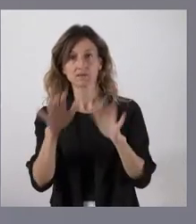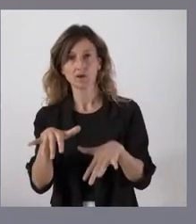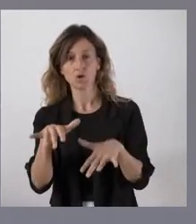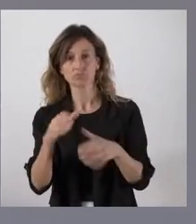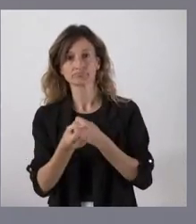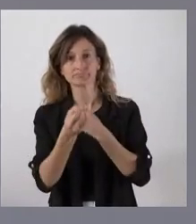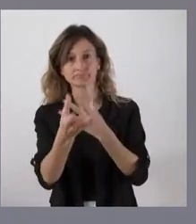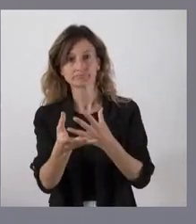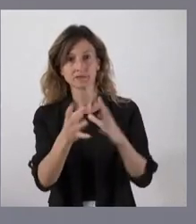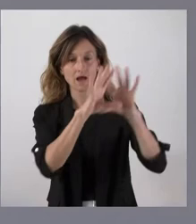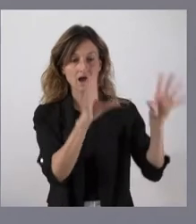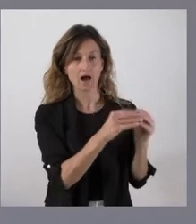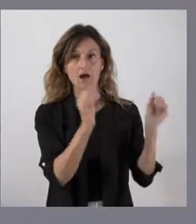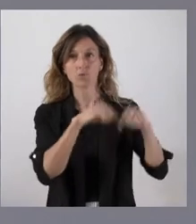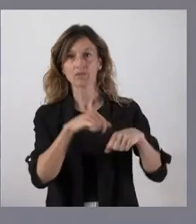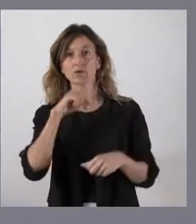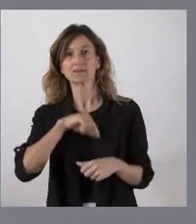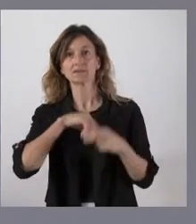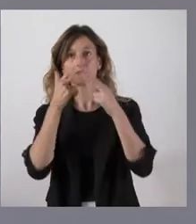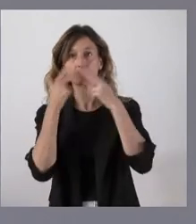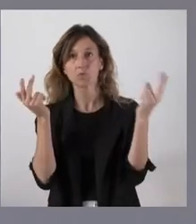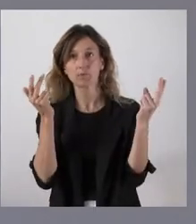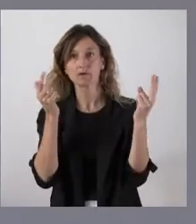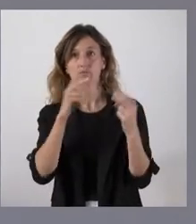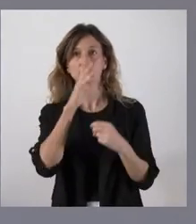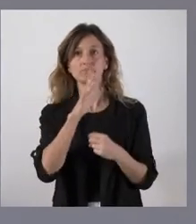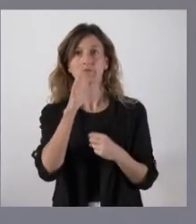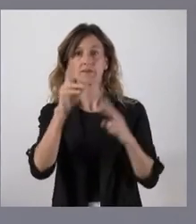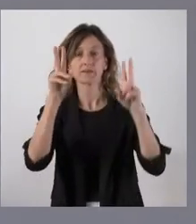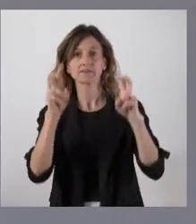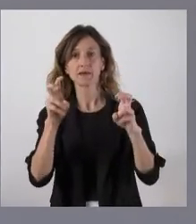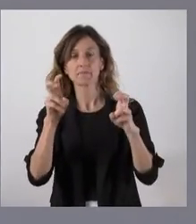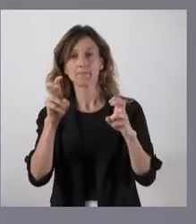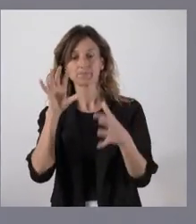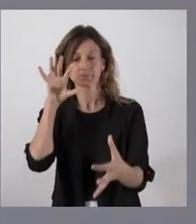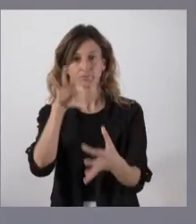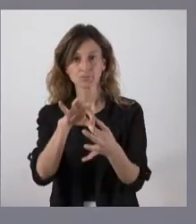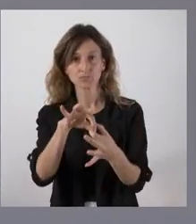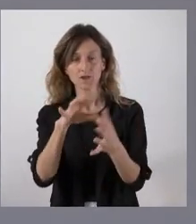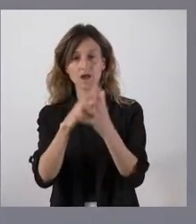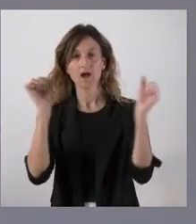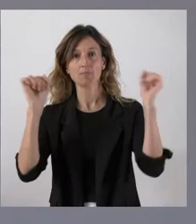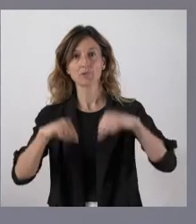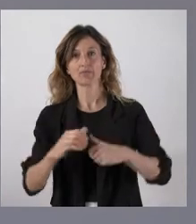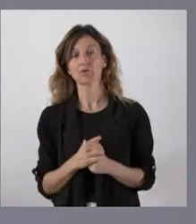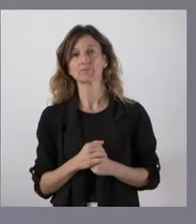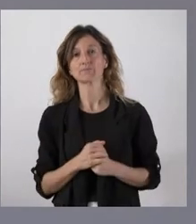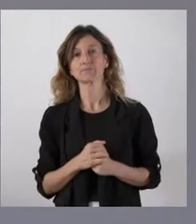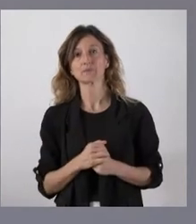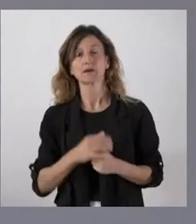Comisión de Ética Pública es que se tramite en el ámbito de las Cortes de Castilla y León a quien corresponde su aprobación. En realidad no hay